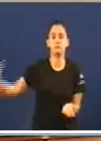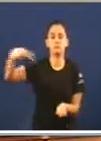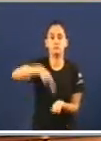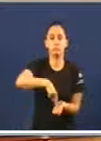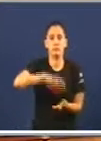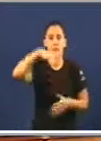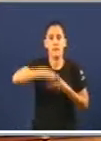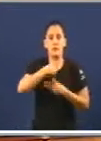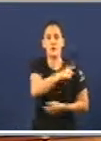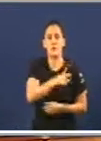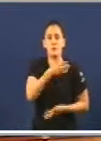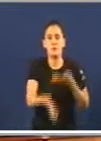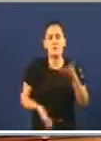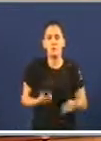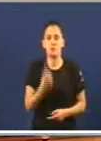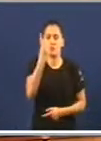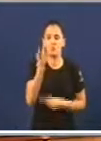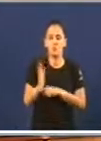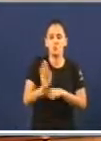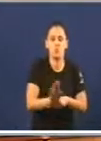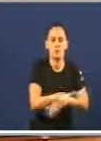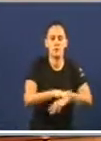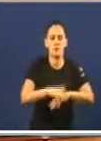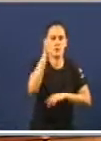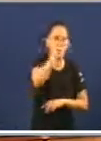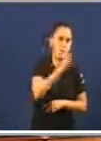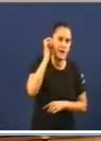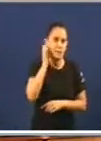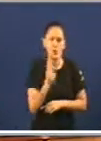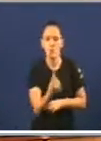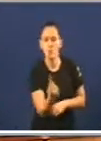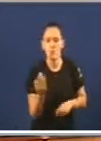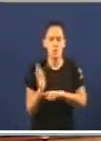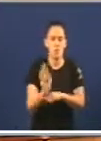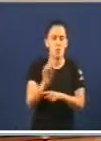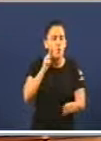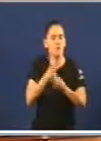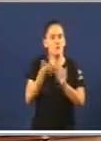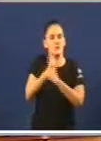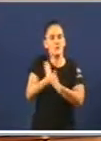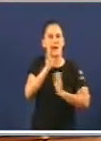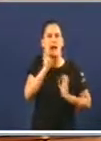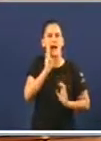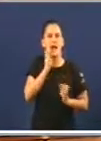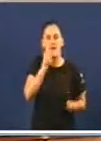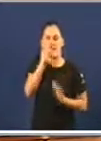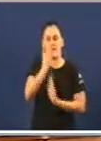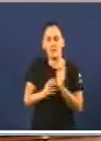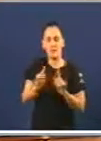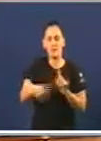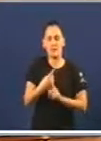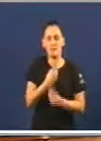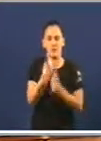comisión de peticións dun representante do Goberno ou dunha representante do Goberno, para explicar dito informe e responder as preguntas